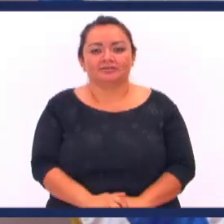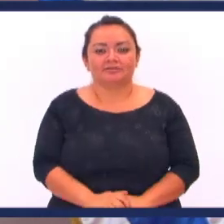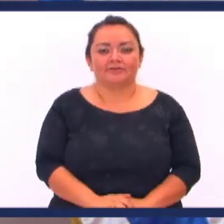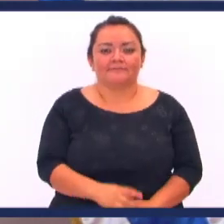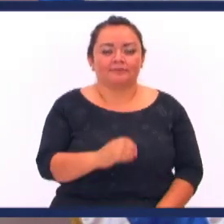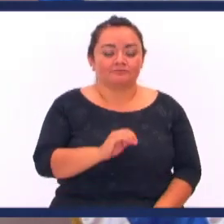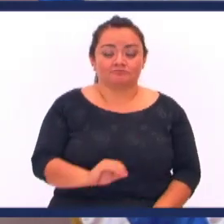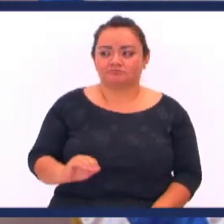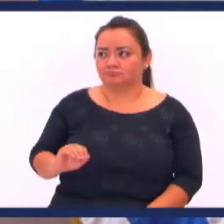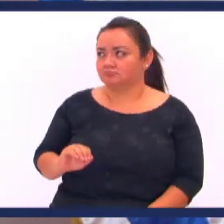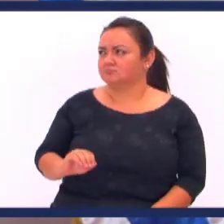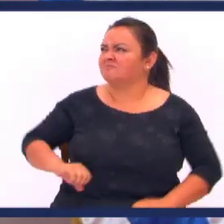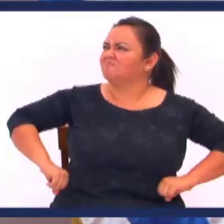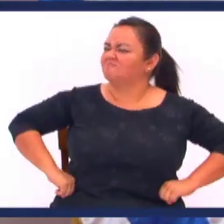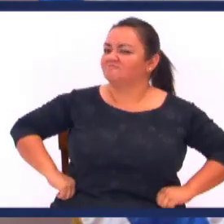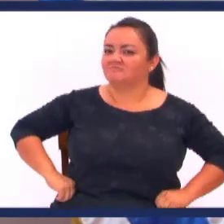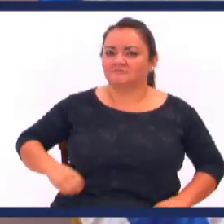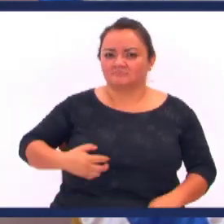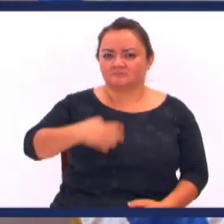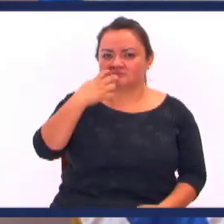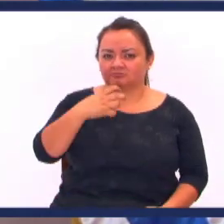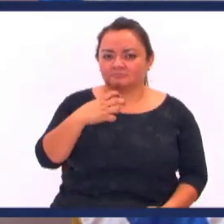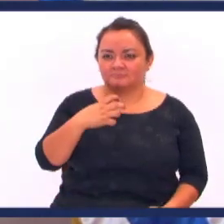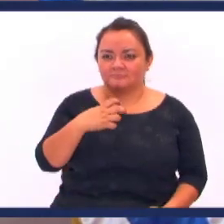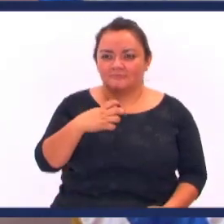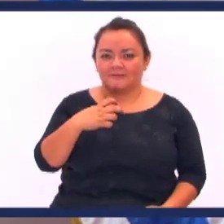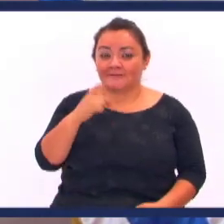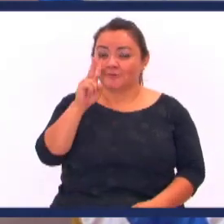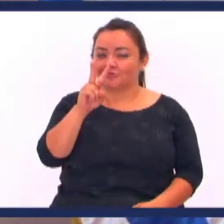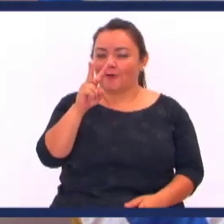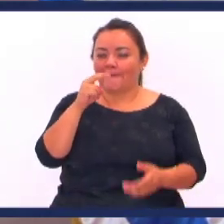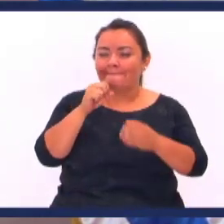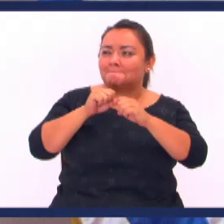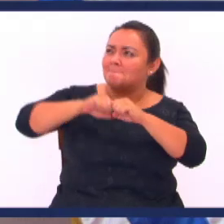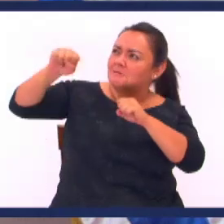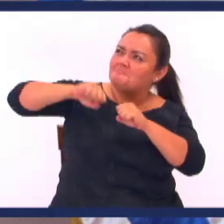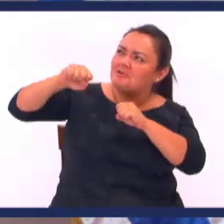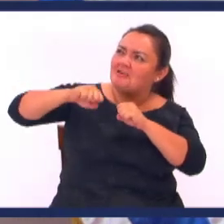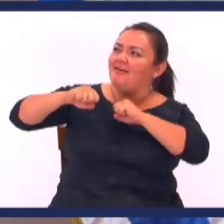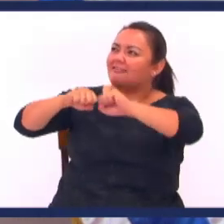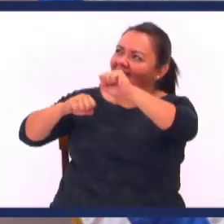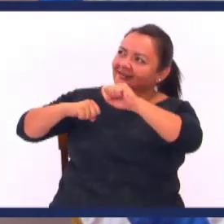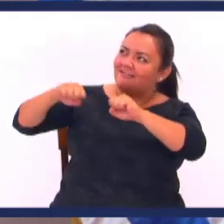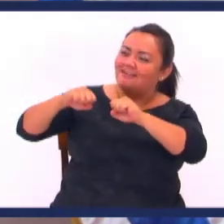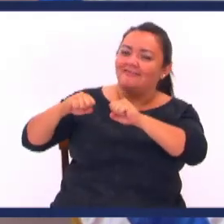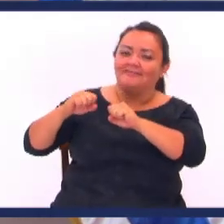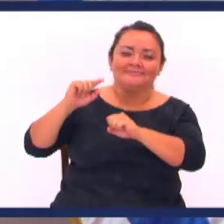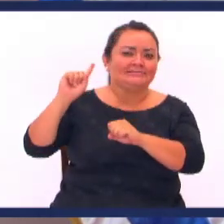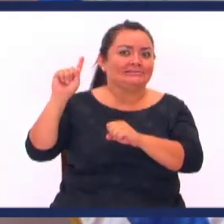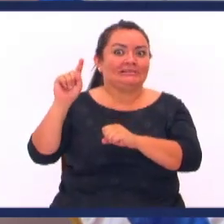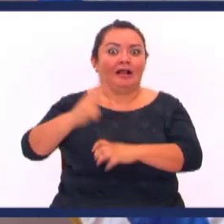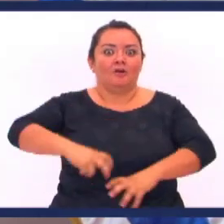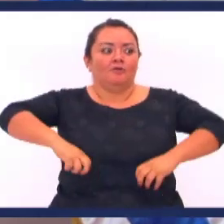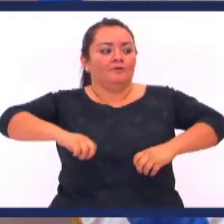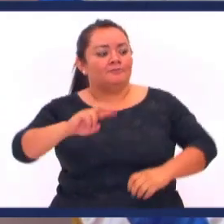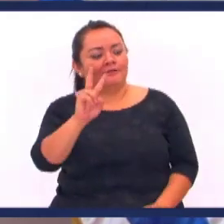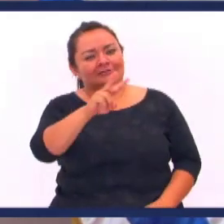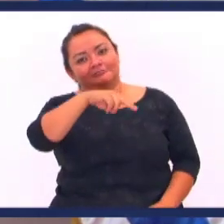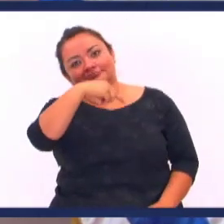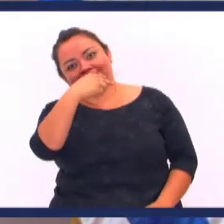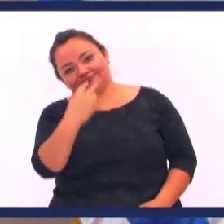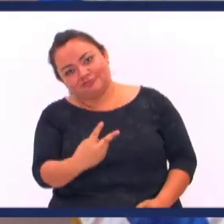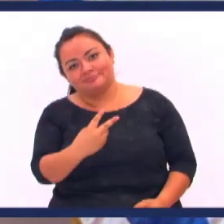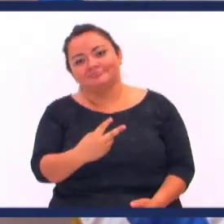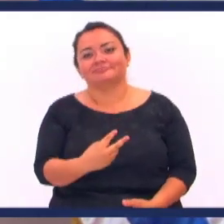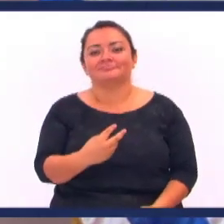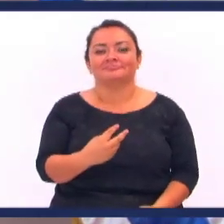Pero cuando ese chiquitito Se enoja hermano Se ve que le pega Dos patadas Un pellizco Una mordida Y al que el animal Viene para